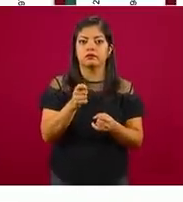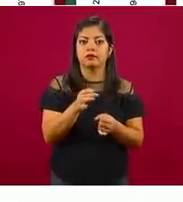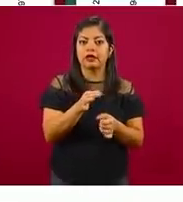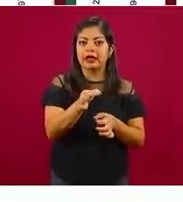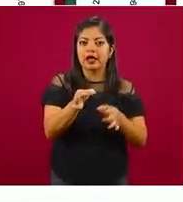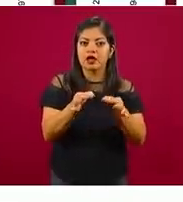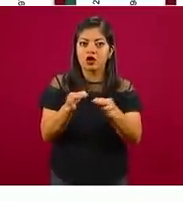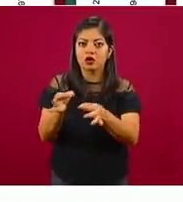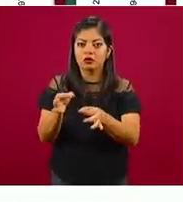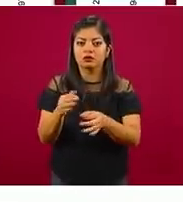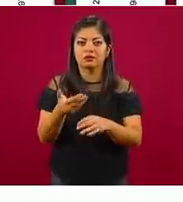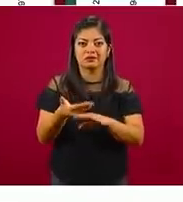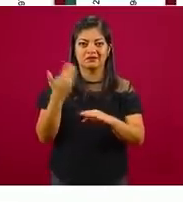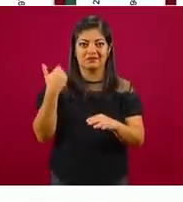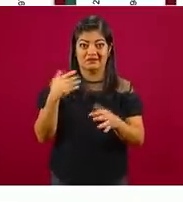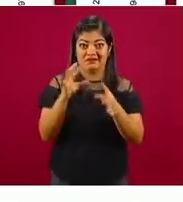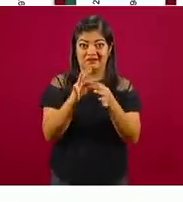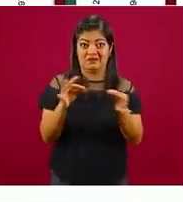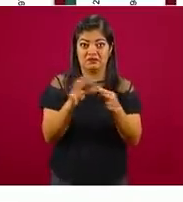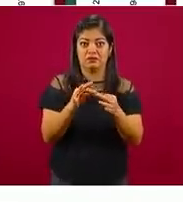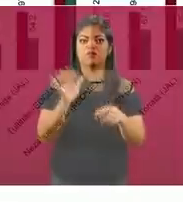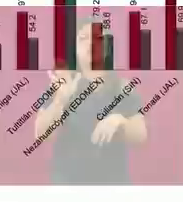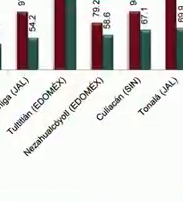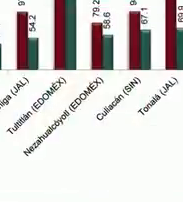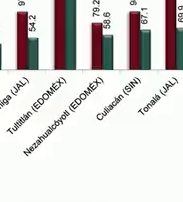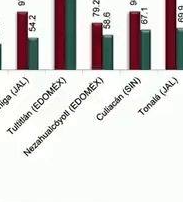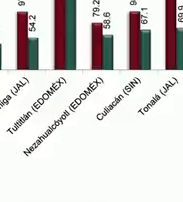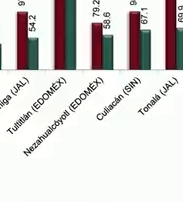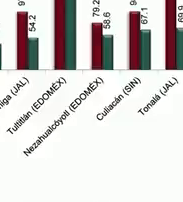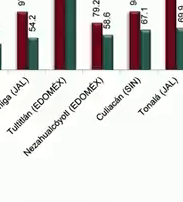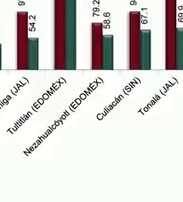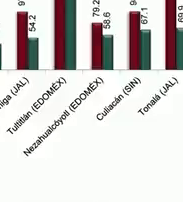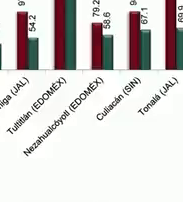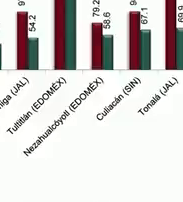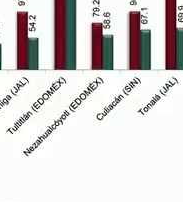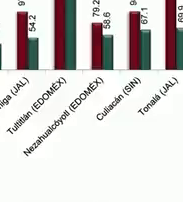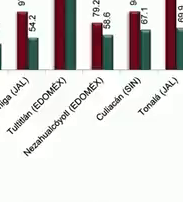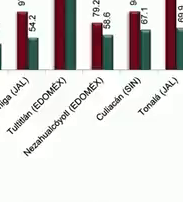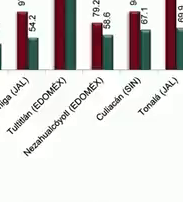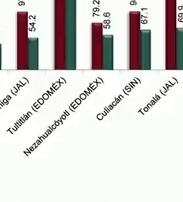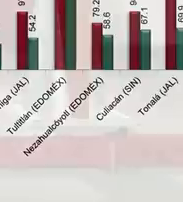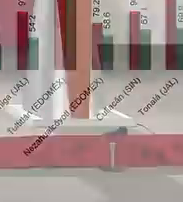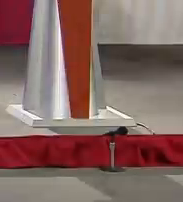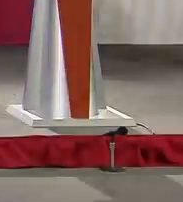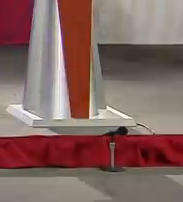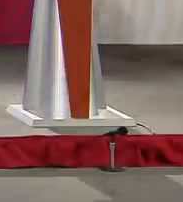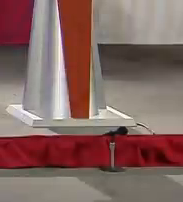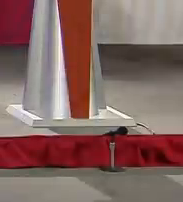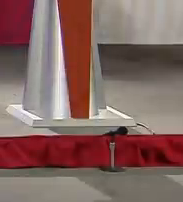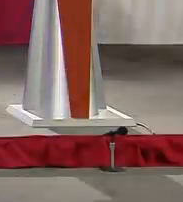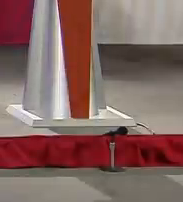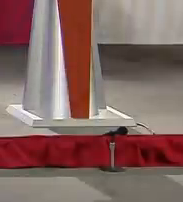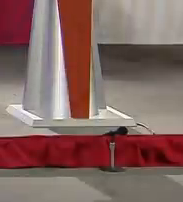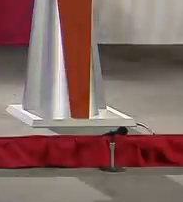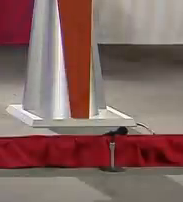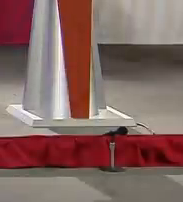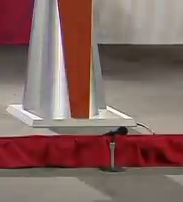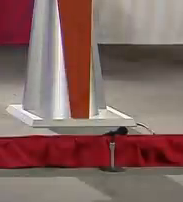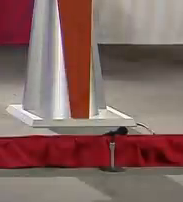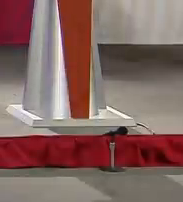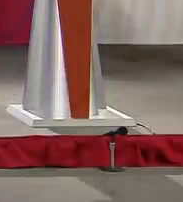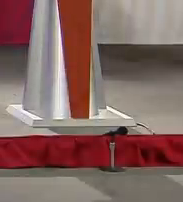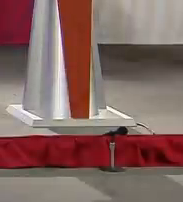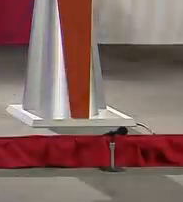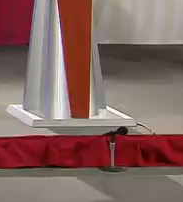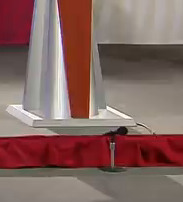lo mencionamos porque le estamos dando atención prioritaria. No me detengo, ustedes pueden analizarlo. Por favor,